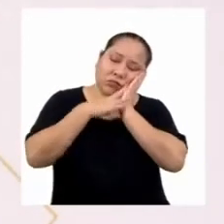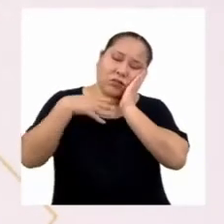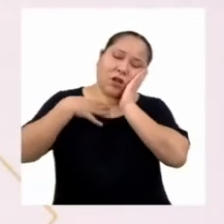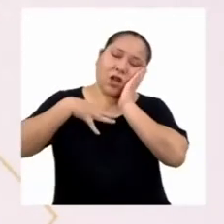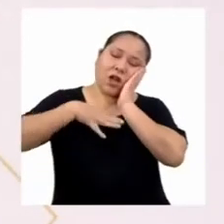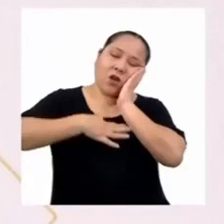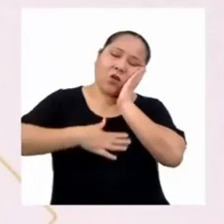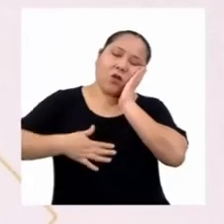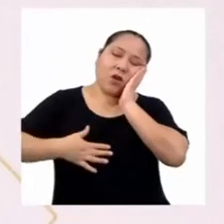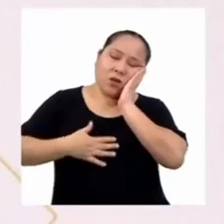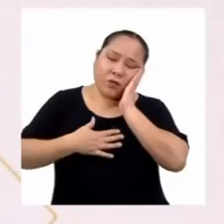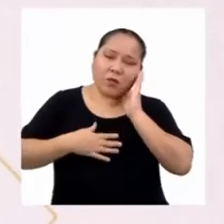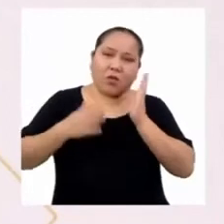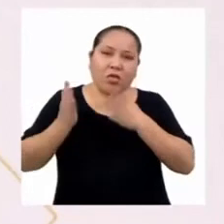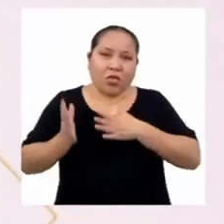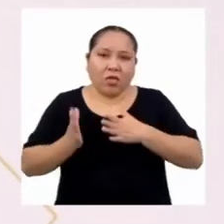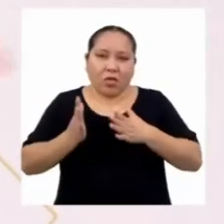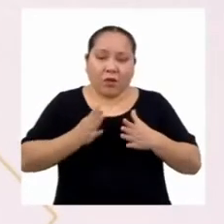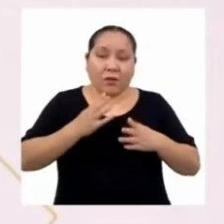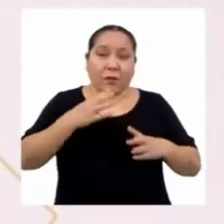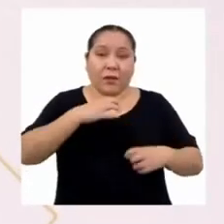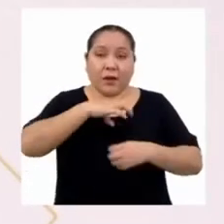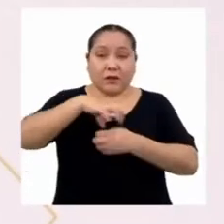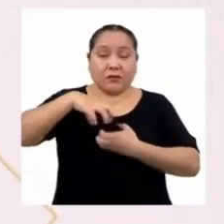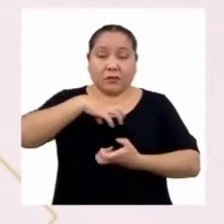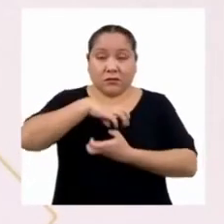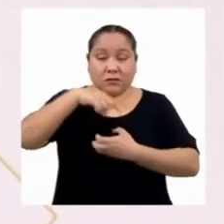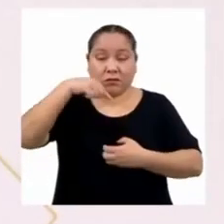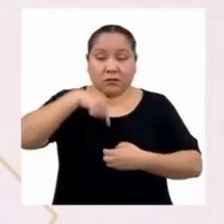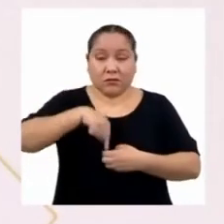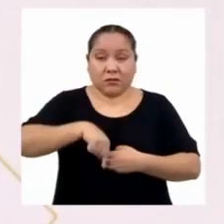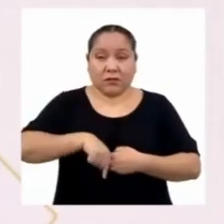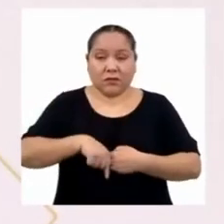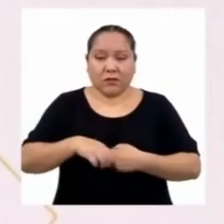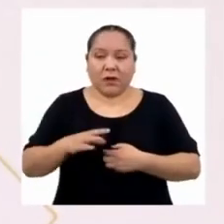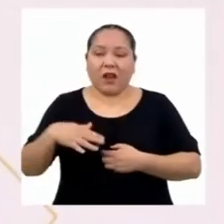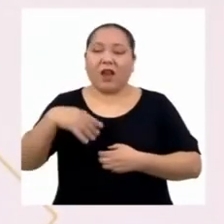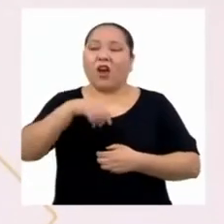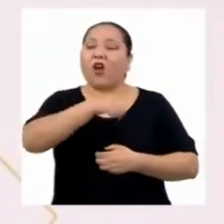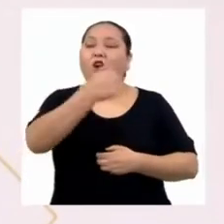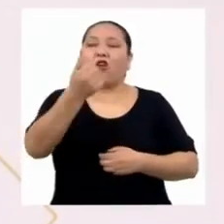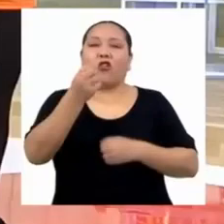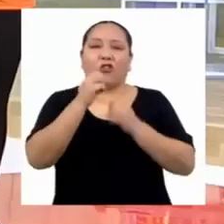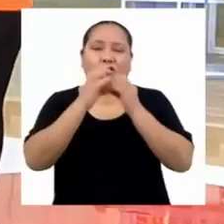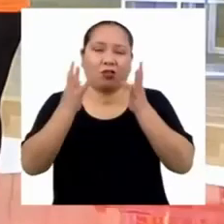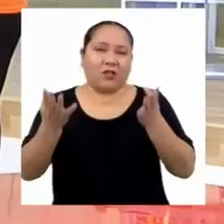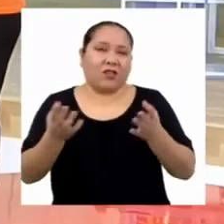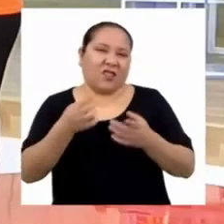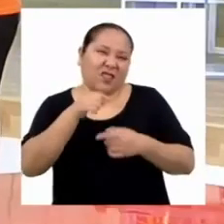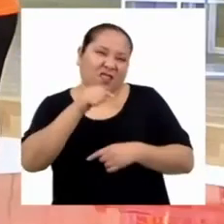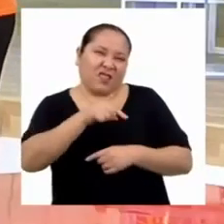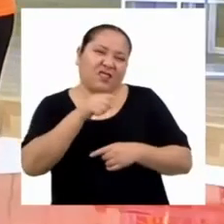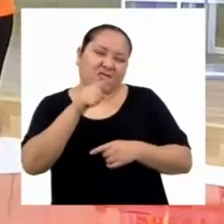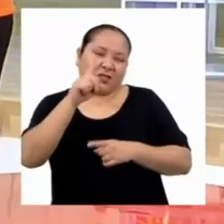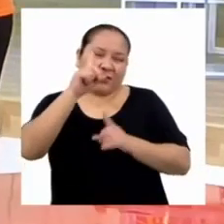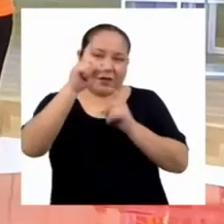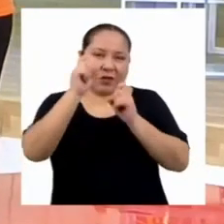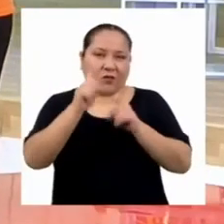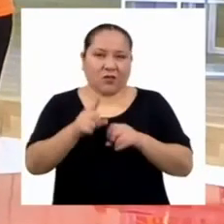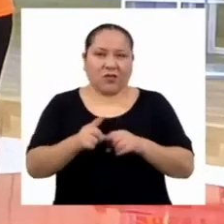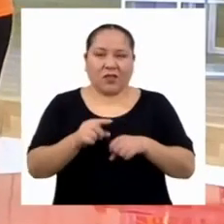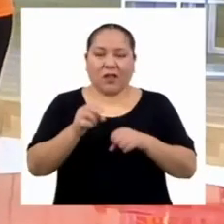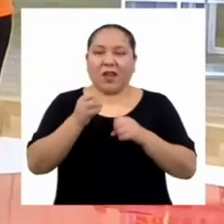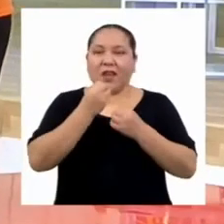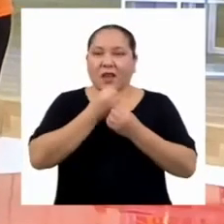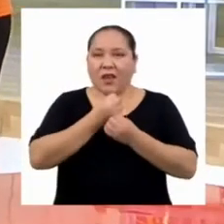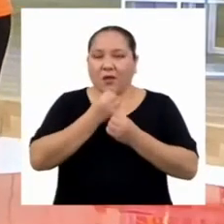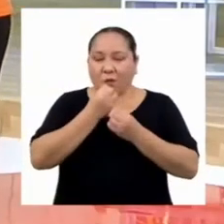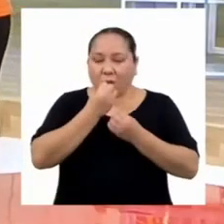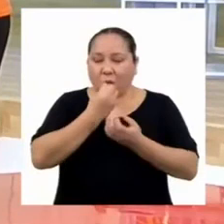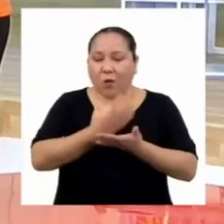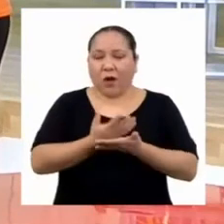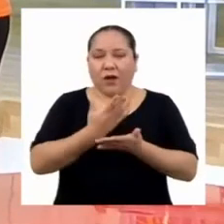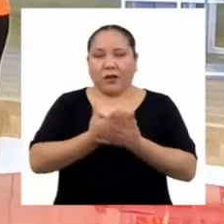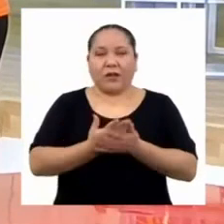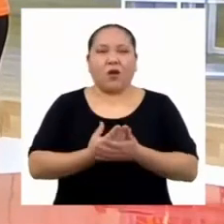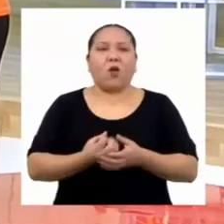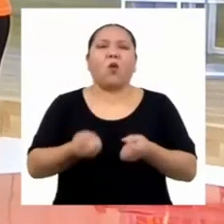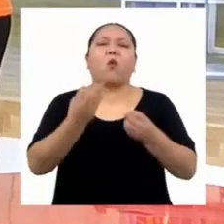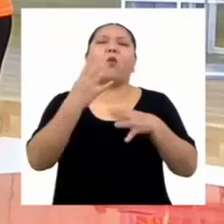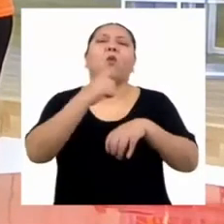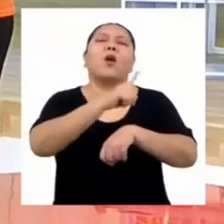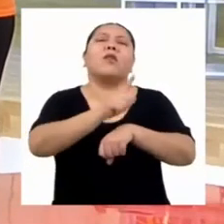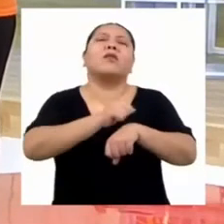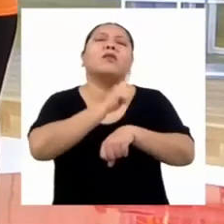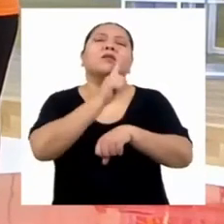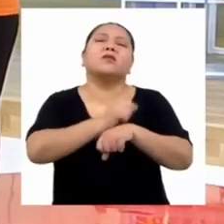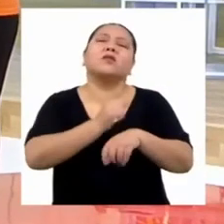preparado para otro día. Así que quizás estará bueno preguntar. ¿Cuántas horas en promedio al día sueles